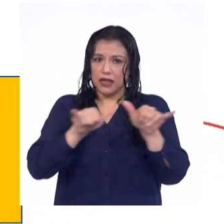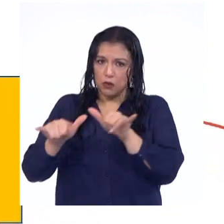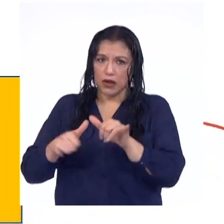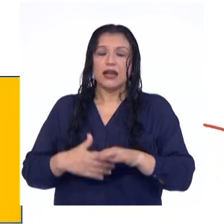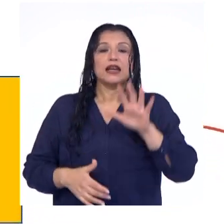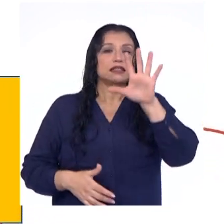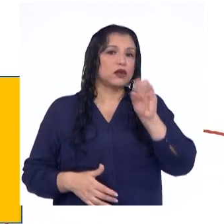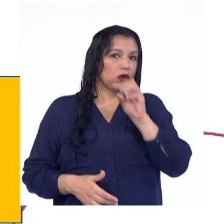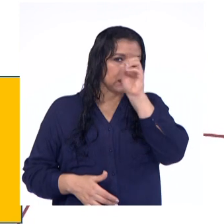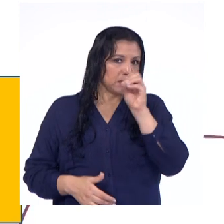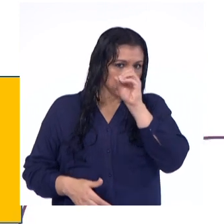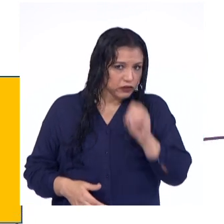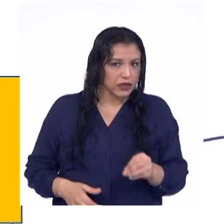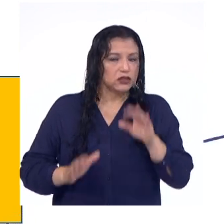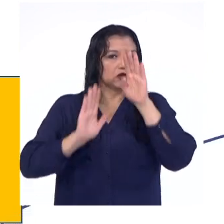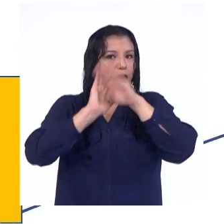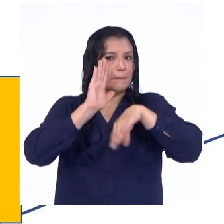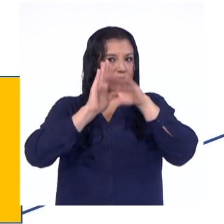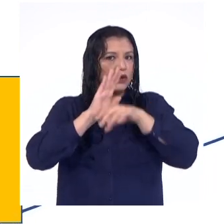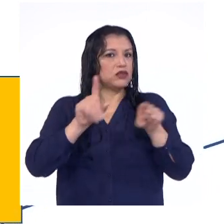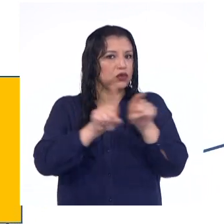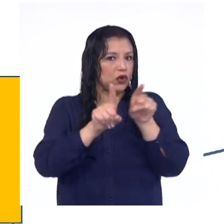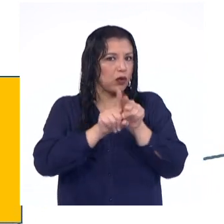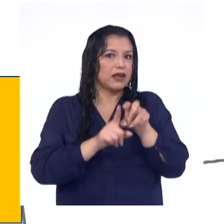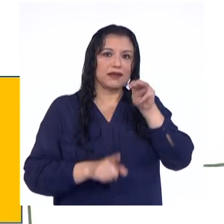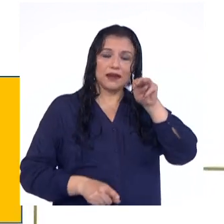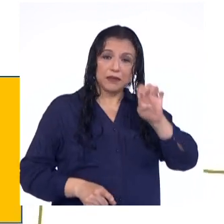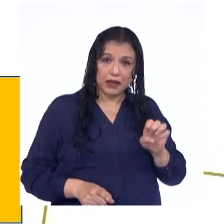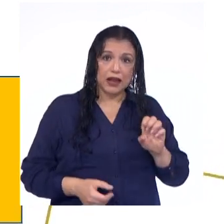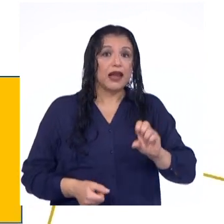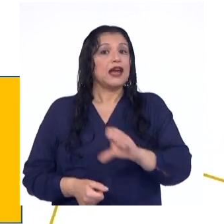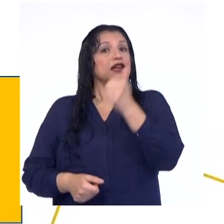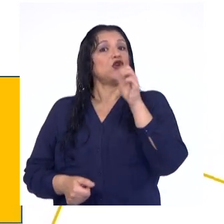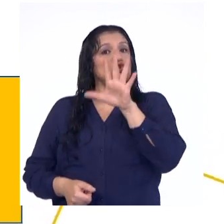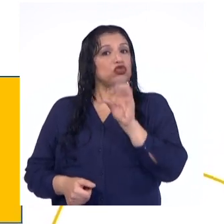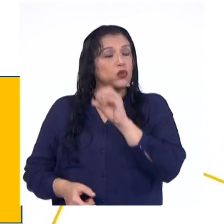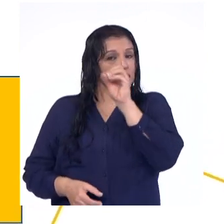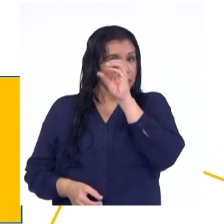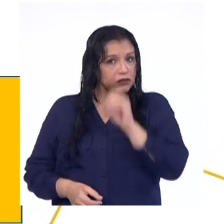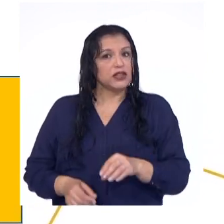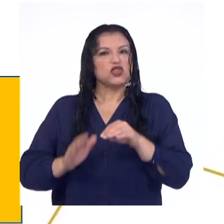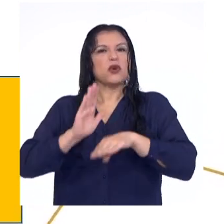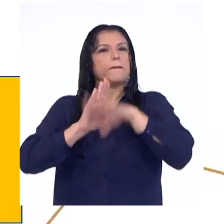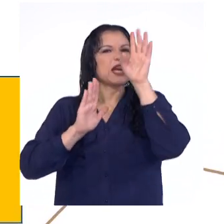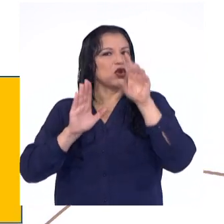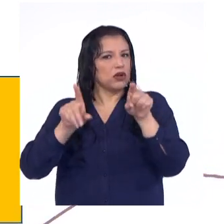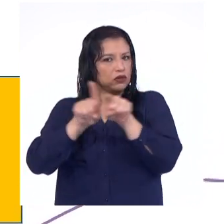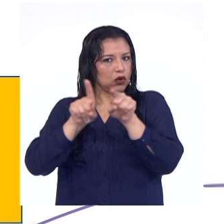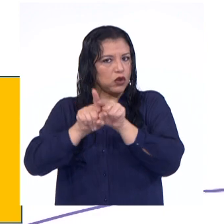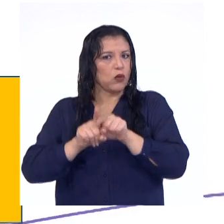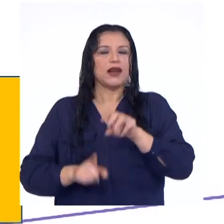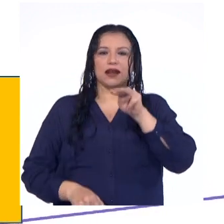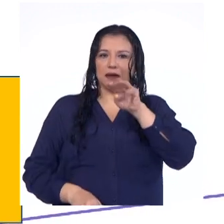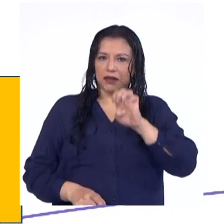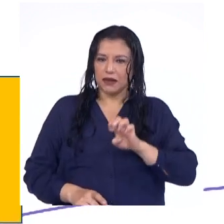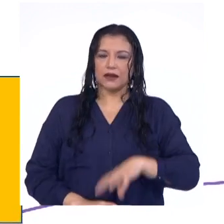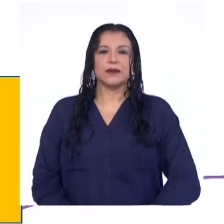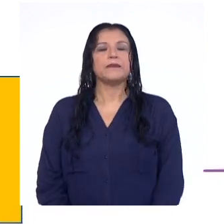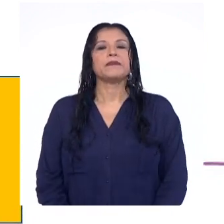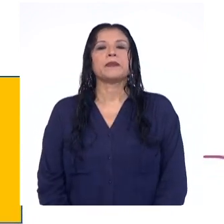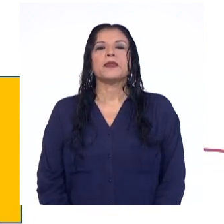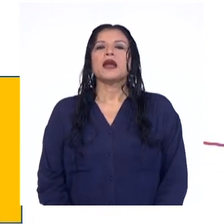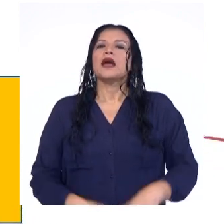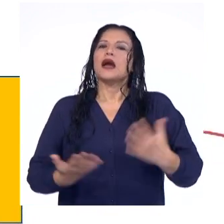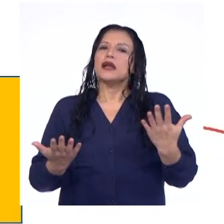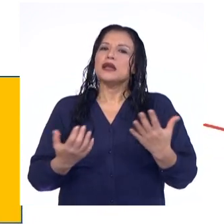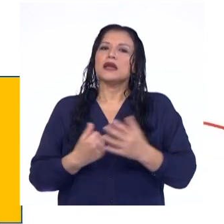50% son menores o iguales a ella, y el otro 50% son mayores o iguales que ella. Y el